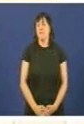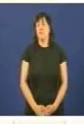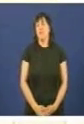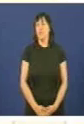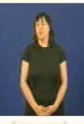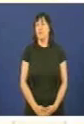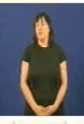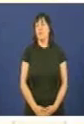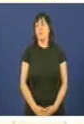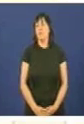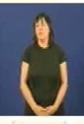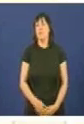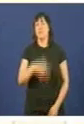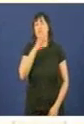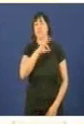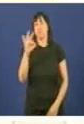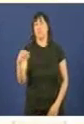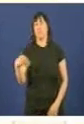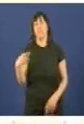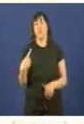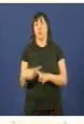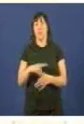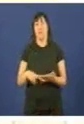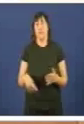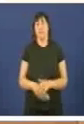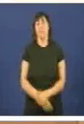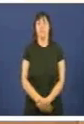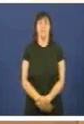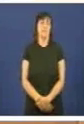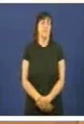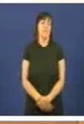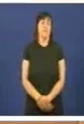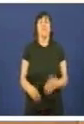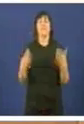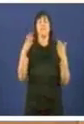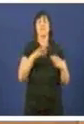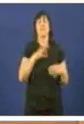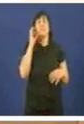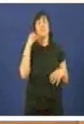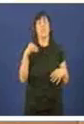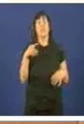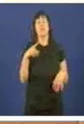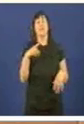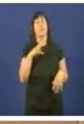Ten a palabra para a réplica o presidente de Asunta. Moitas gracias, señora presidenta. señoría,